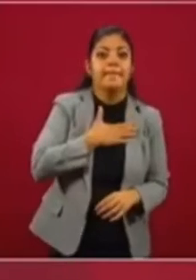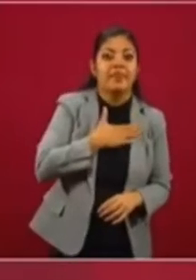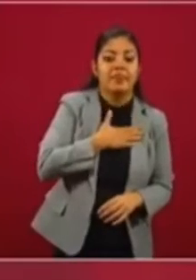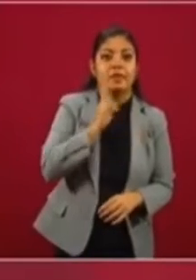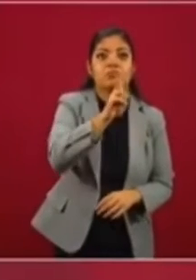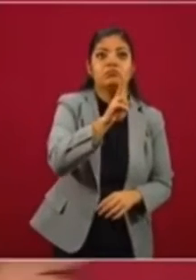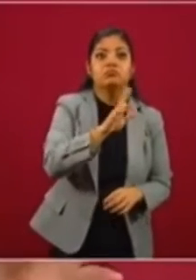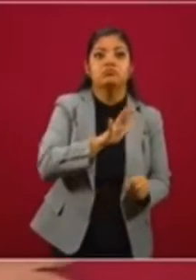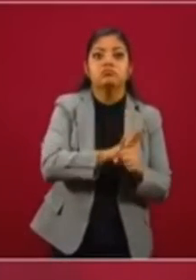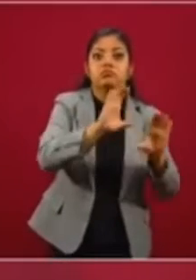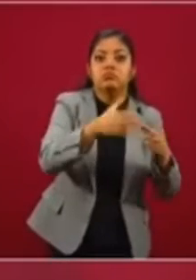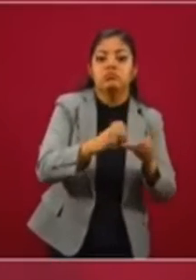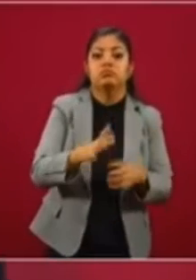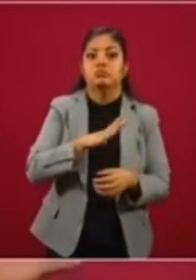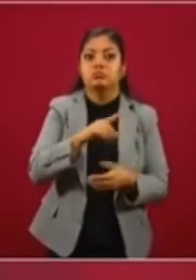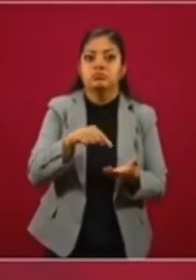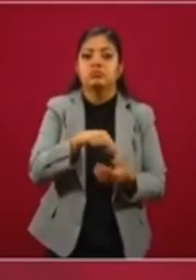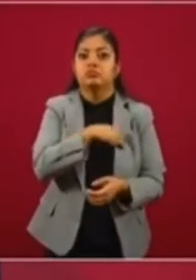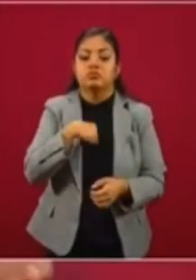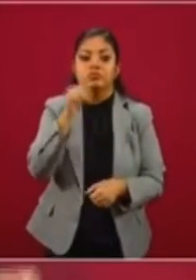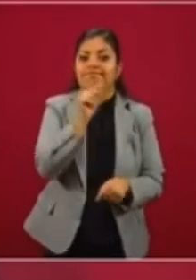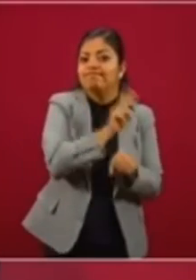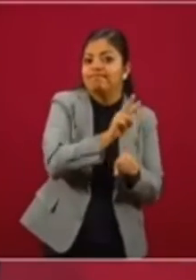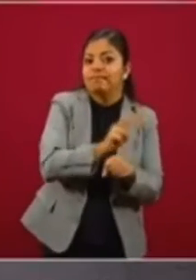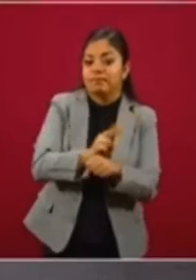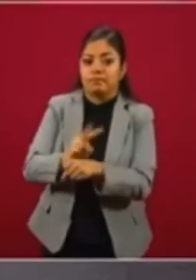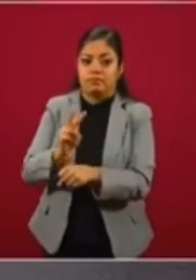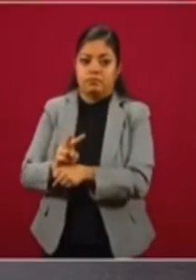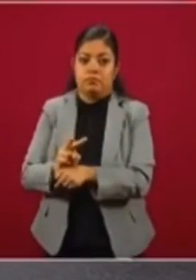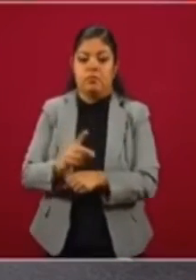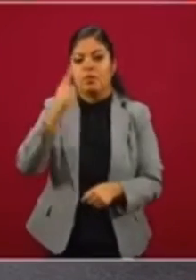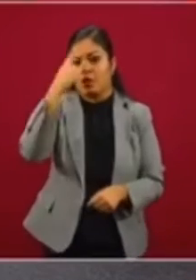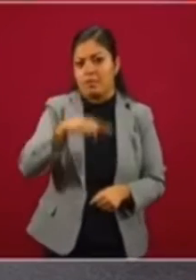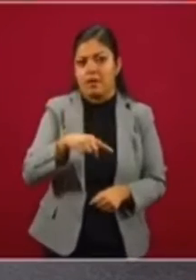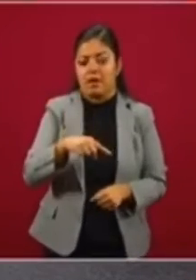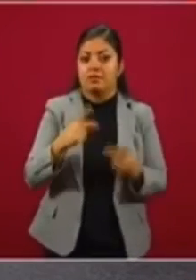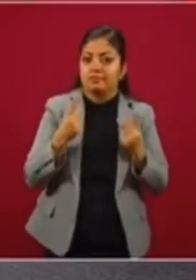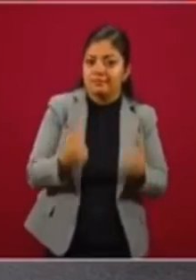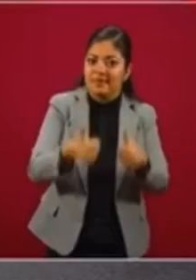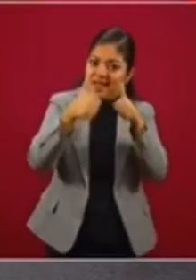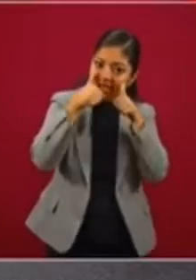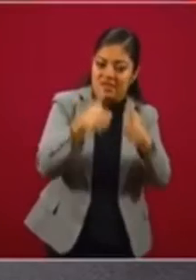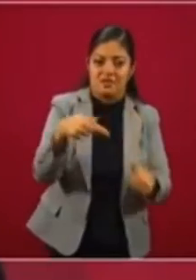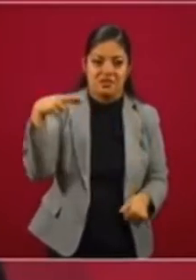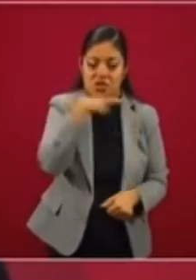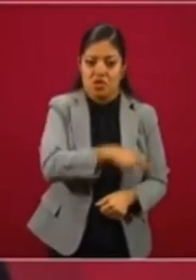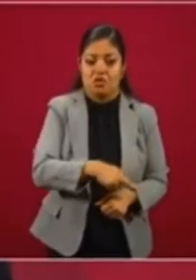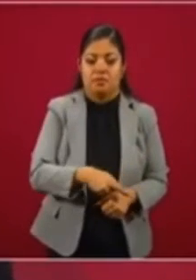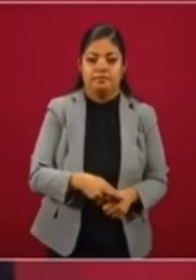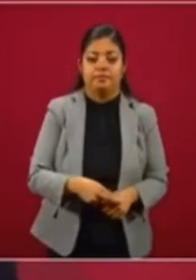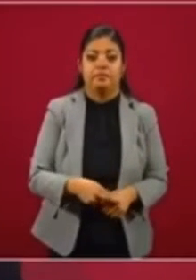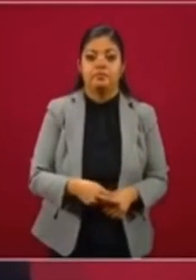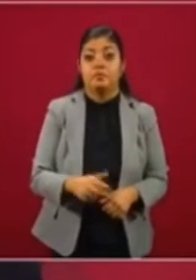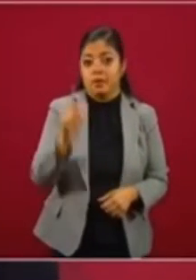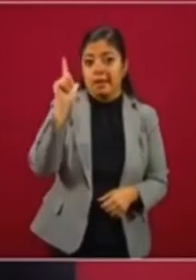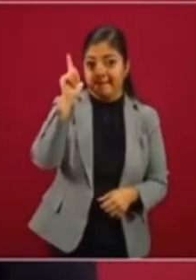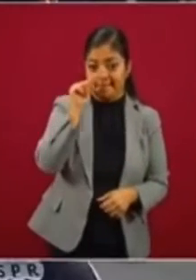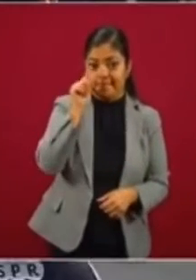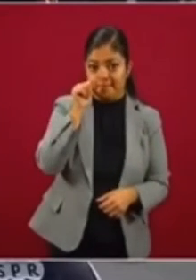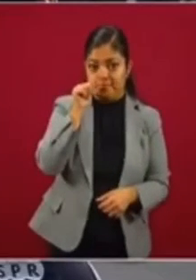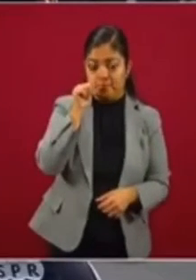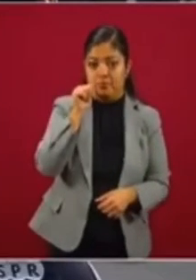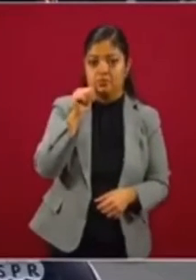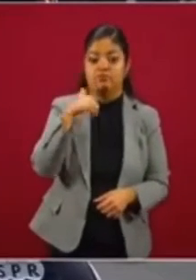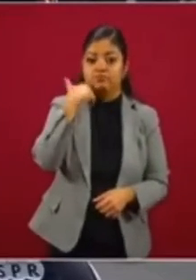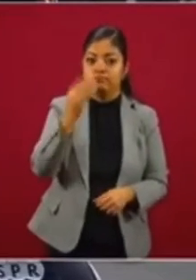estamos de guardia para actuar pronto. Mañana vamos a dar a